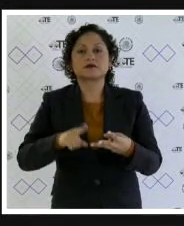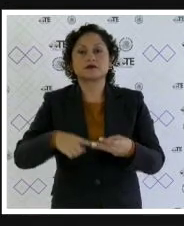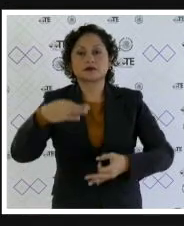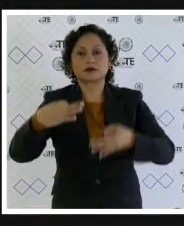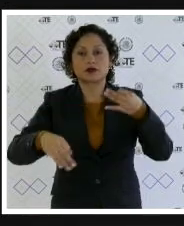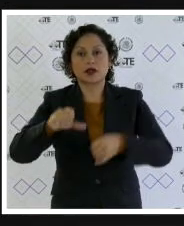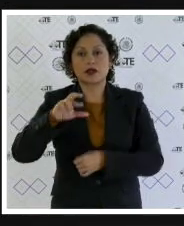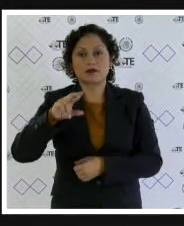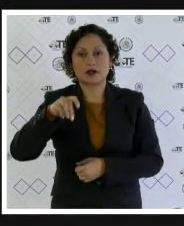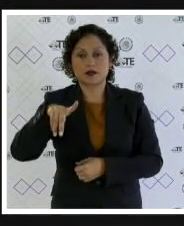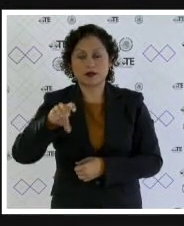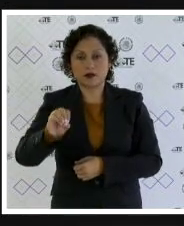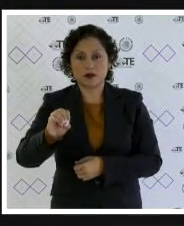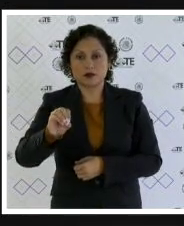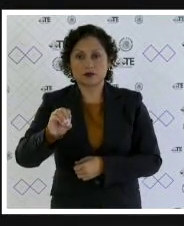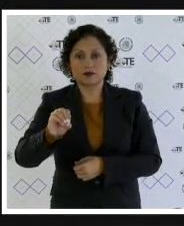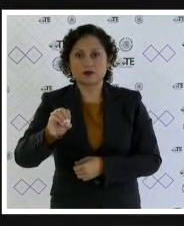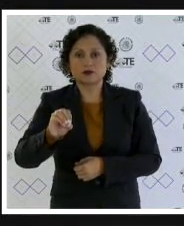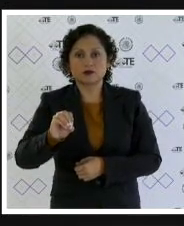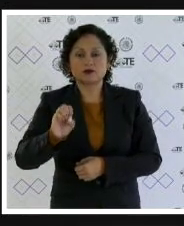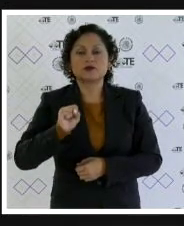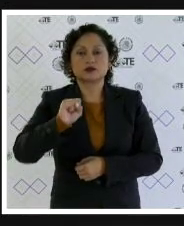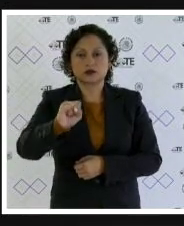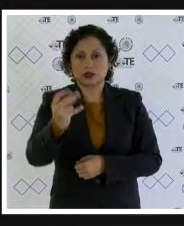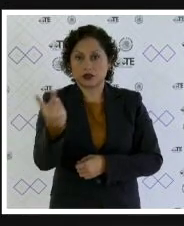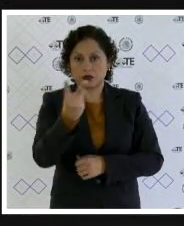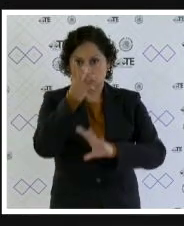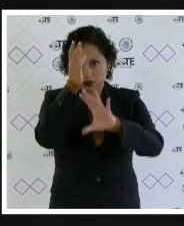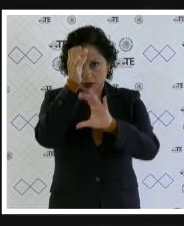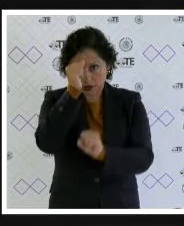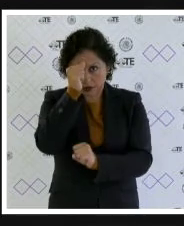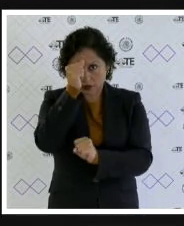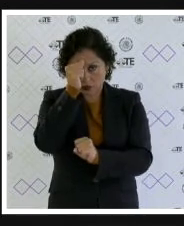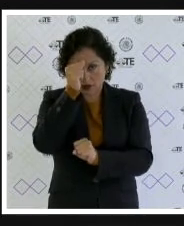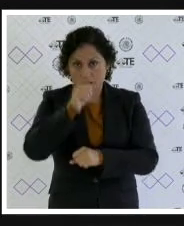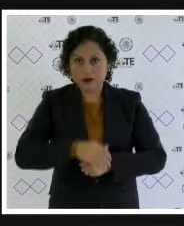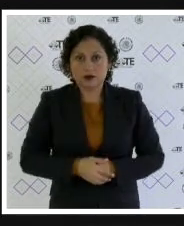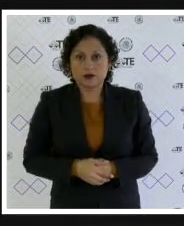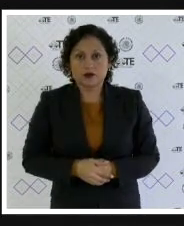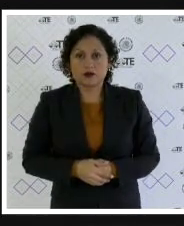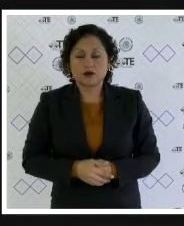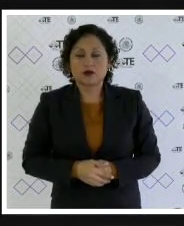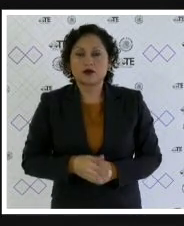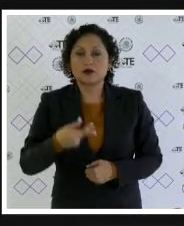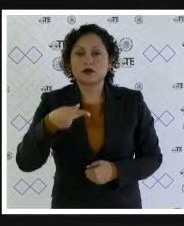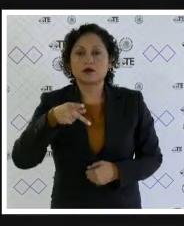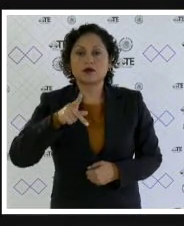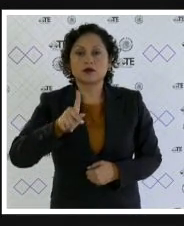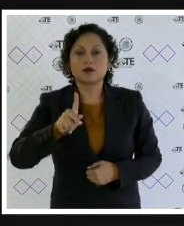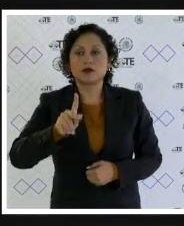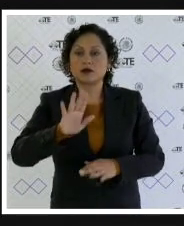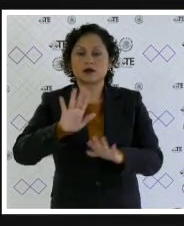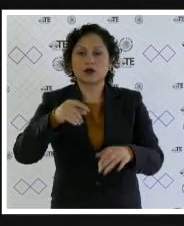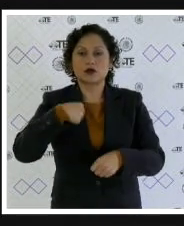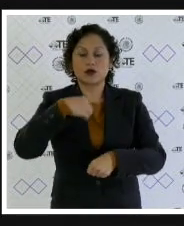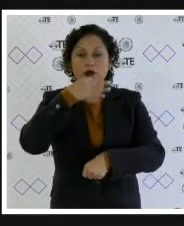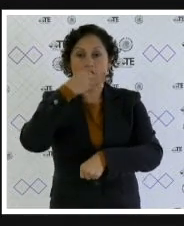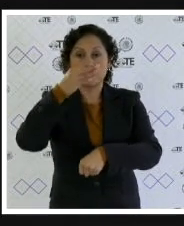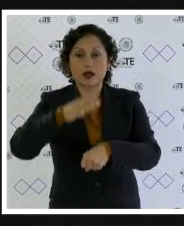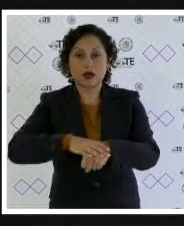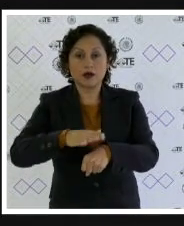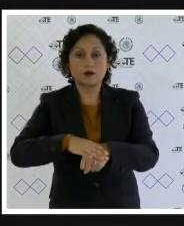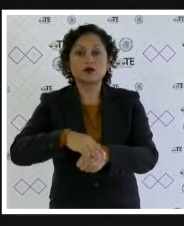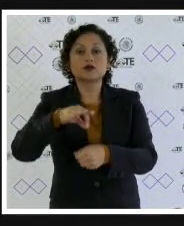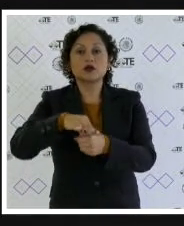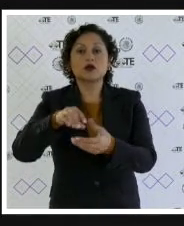armando ambrisa hernández a favor de los proyectos de la cuenta secretario con excepción no y anuncio que emitiría un voto